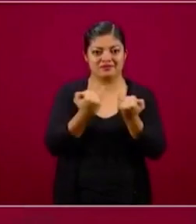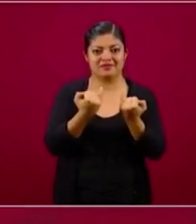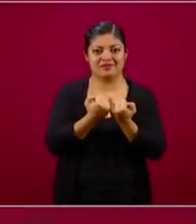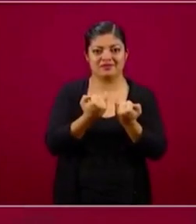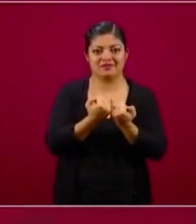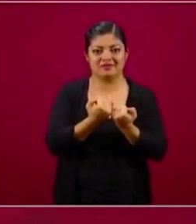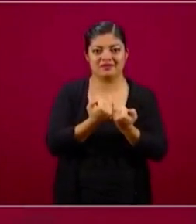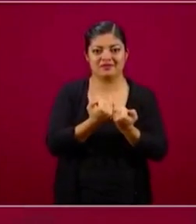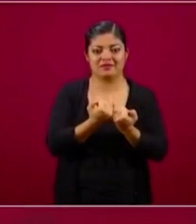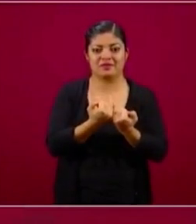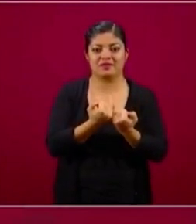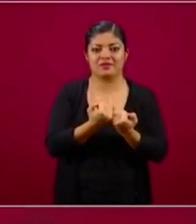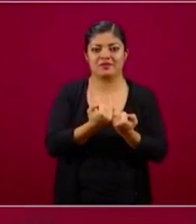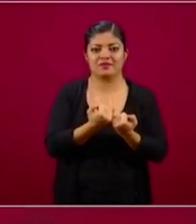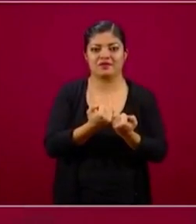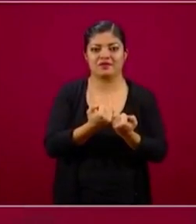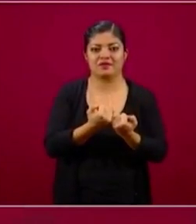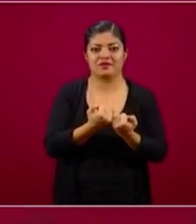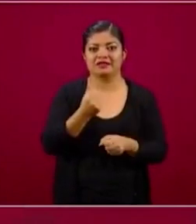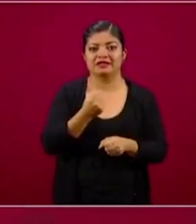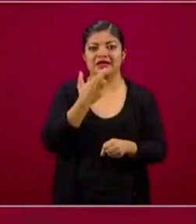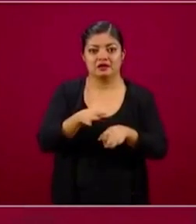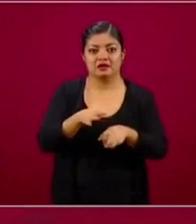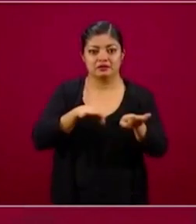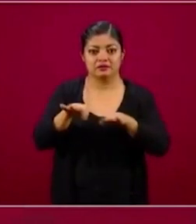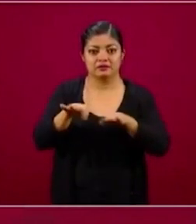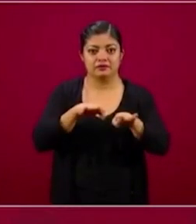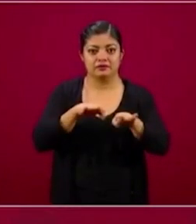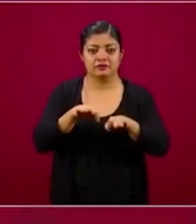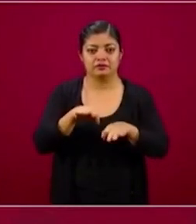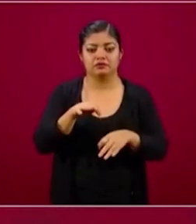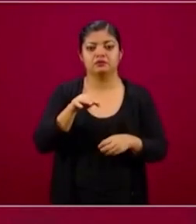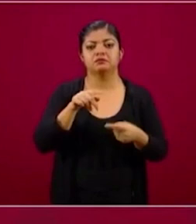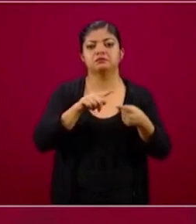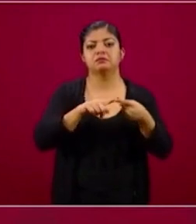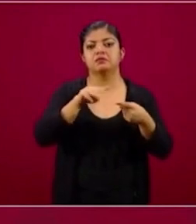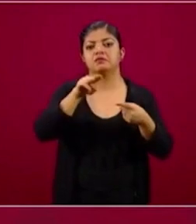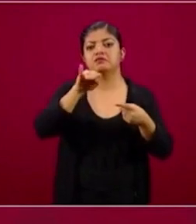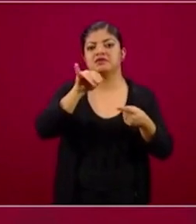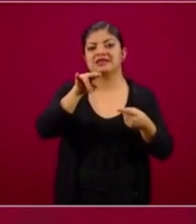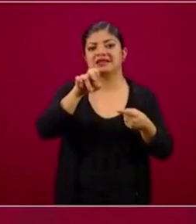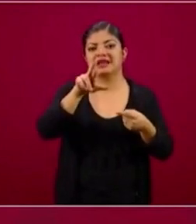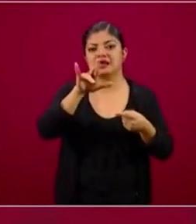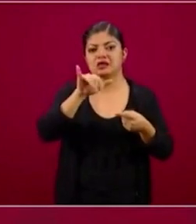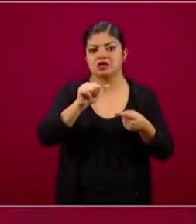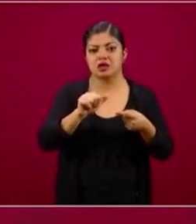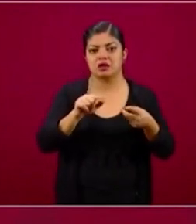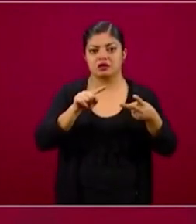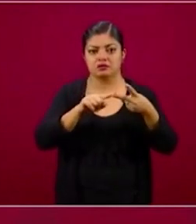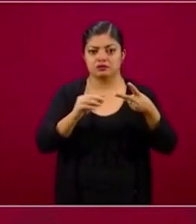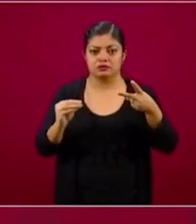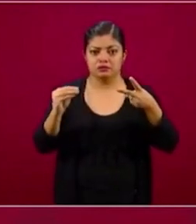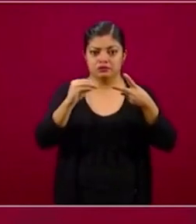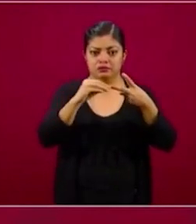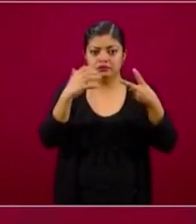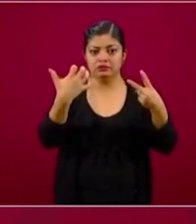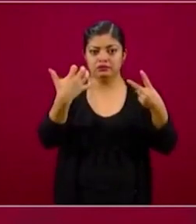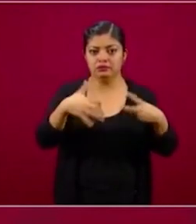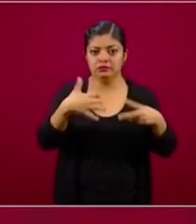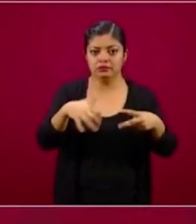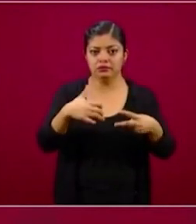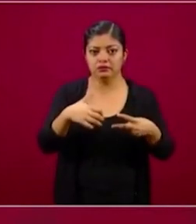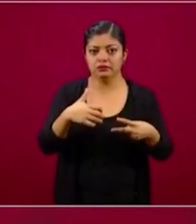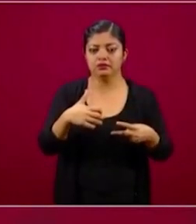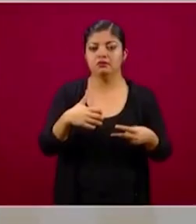acá, se la Secretaría del Trabajo, minería, se agrega fabricación